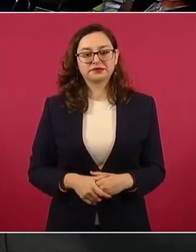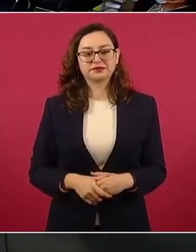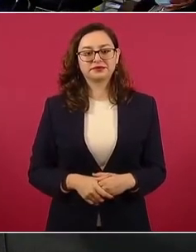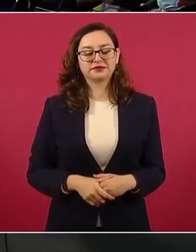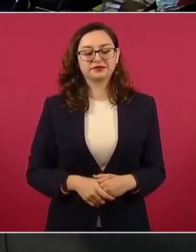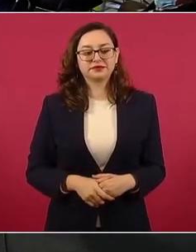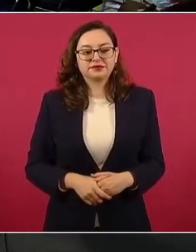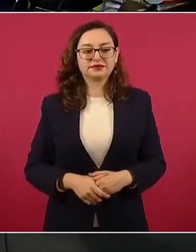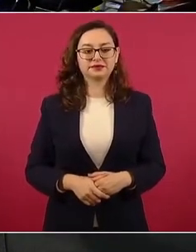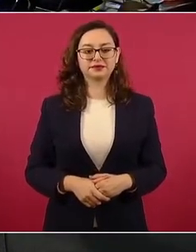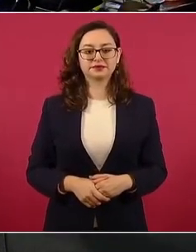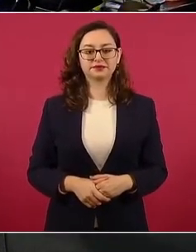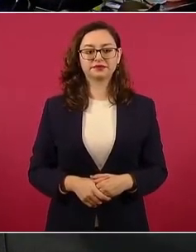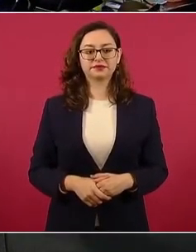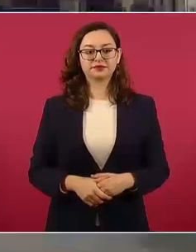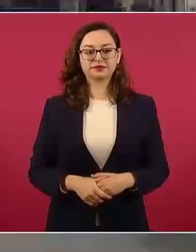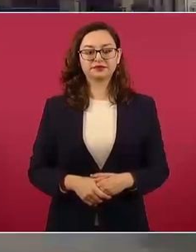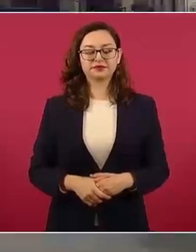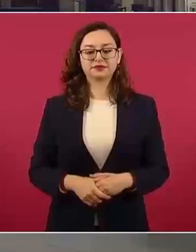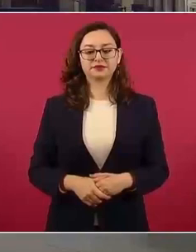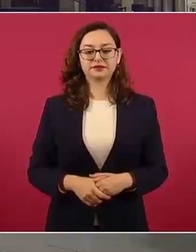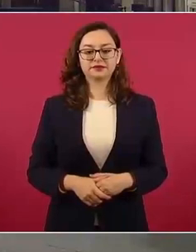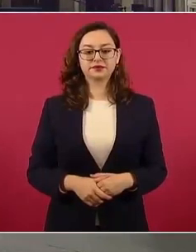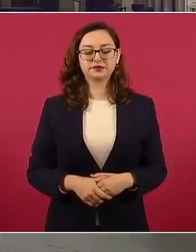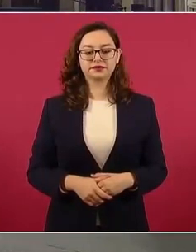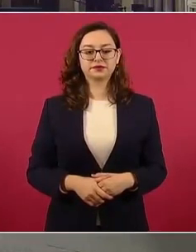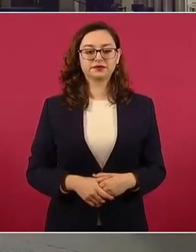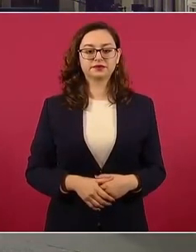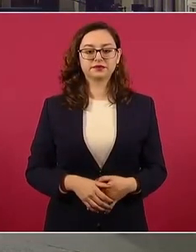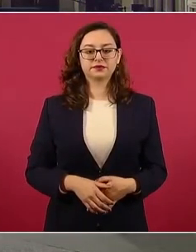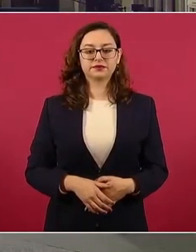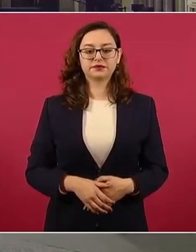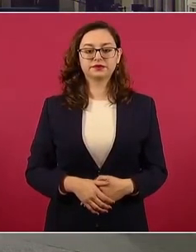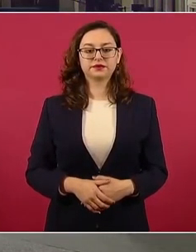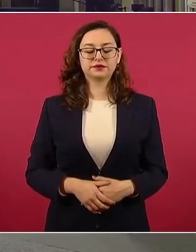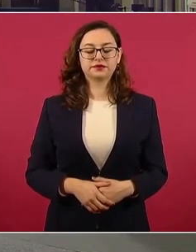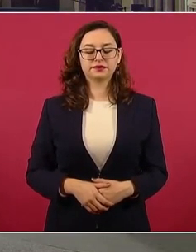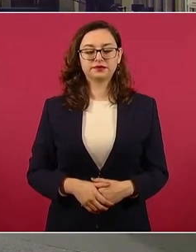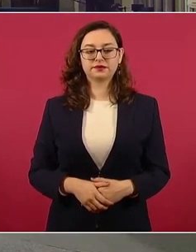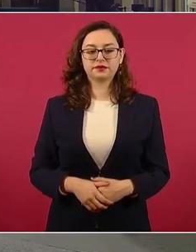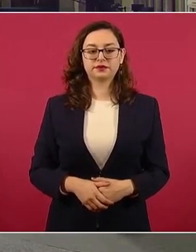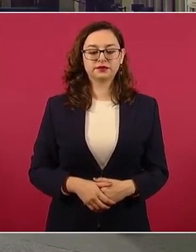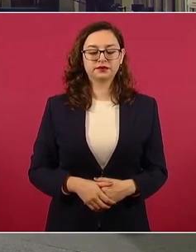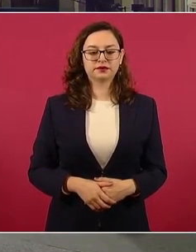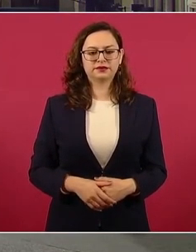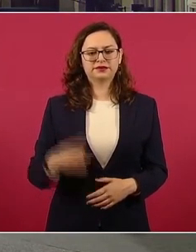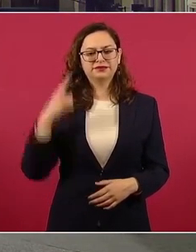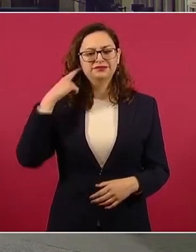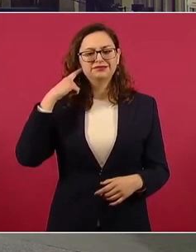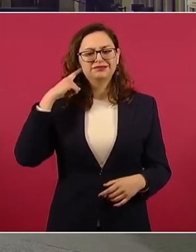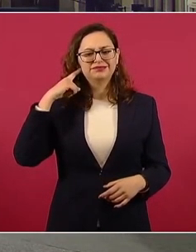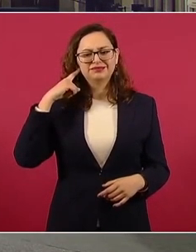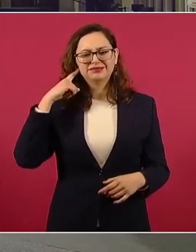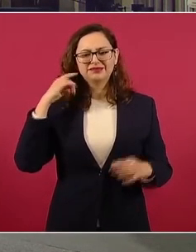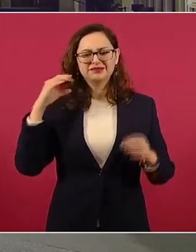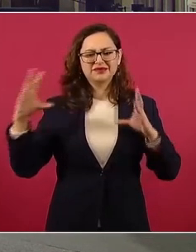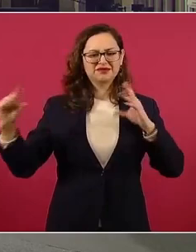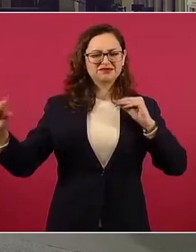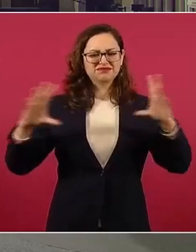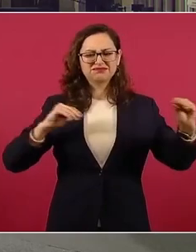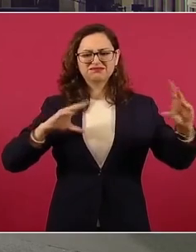¿No riesgo de que los jueces los puedan acusar de desacato por reiniciar las obras del tramo 5? No,